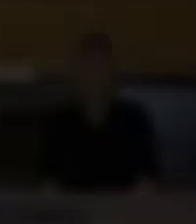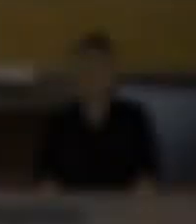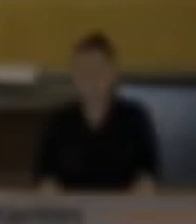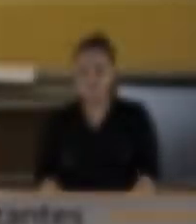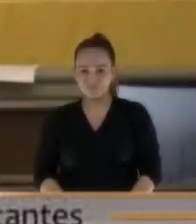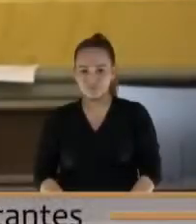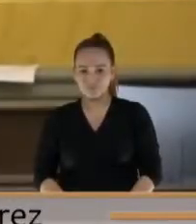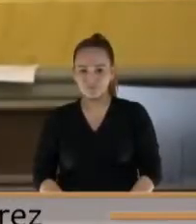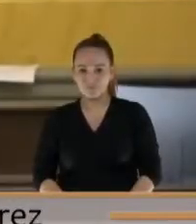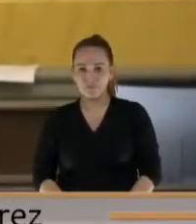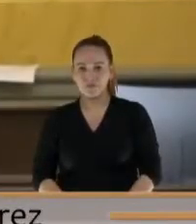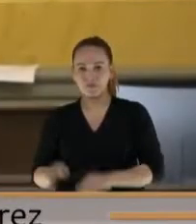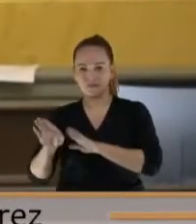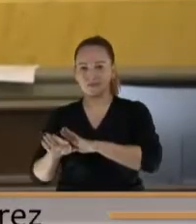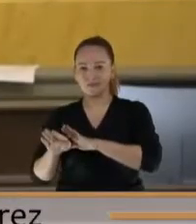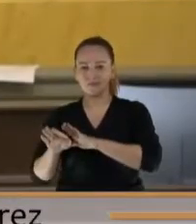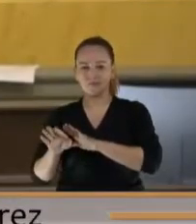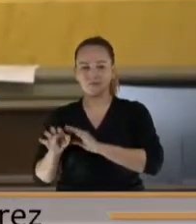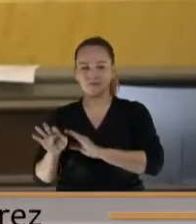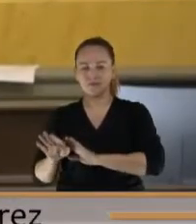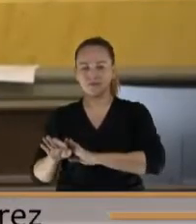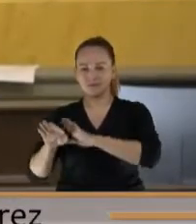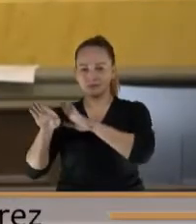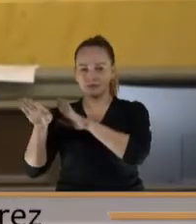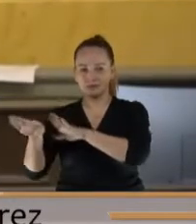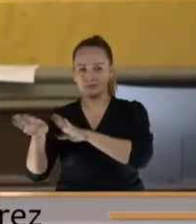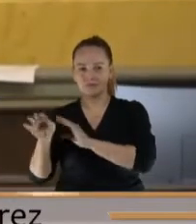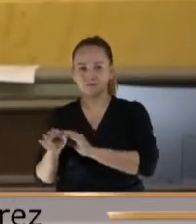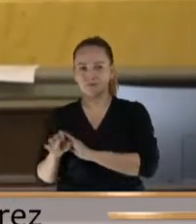Representante Juan Carlos Lozada, hasta por tres minutos bien fuera.